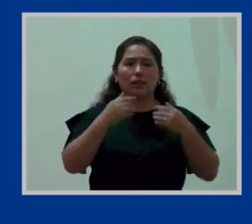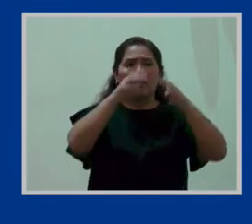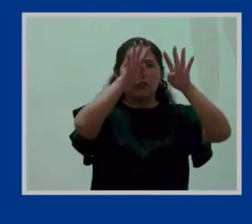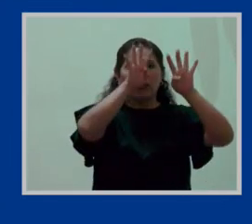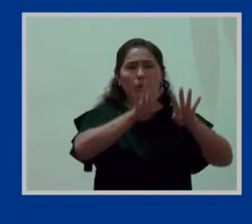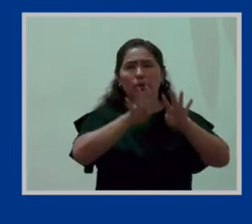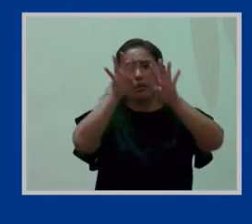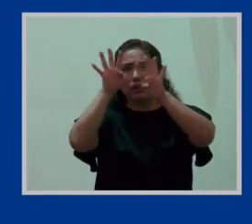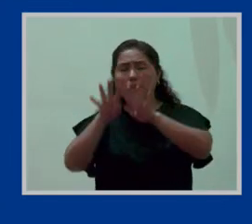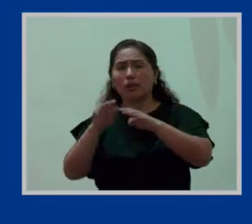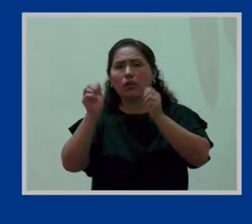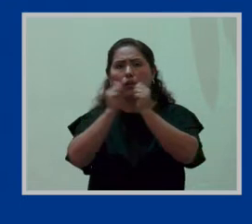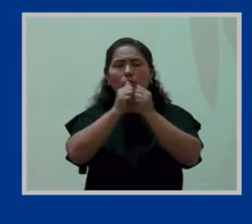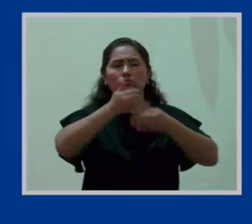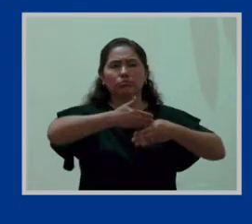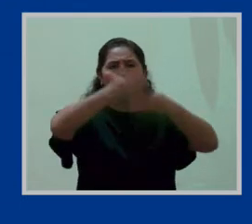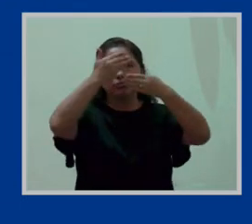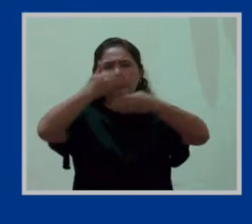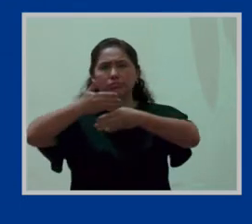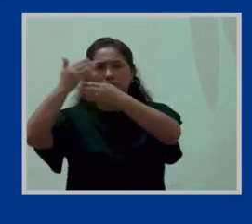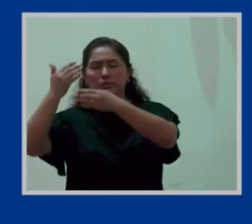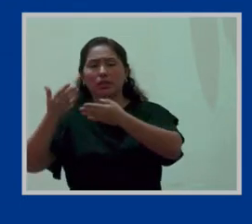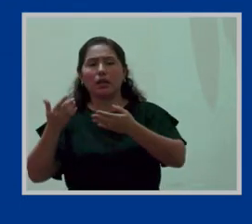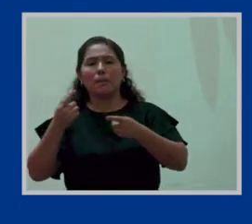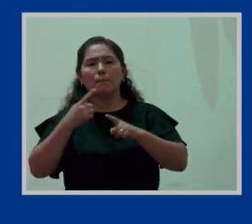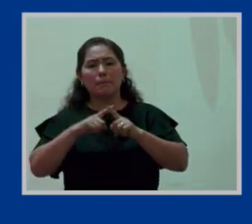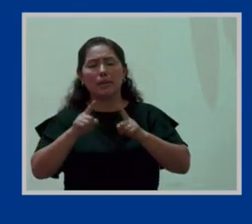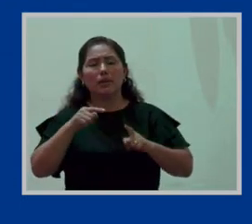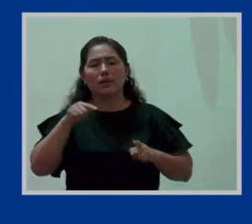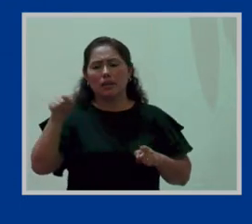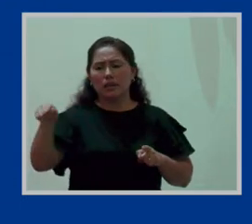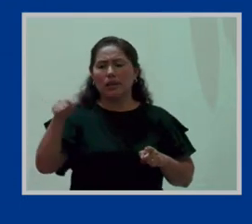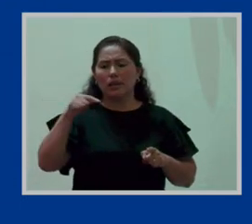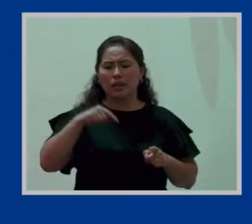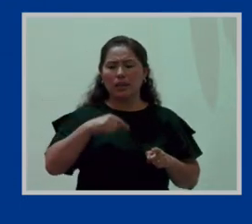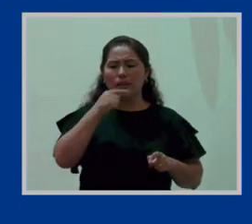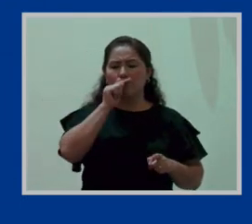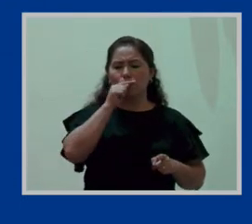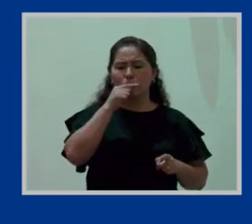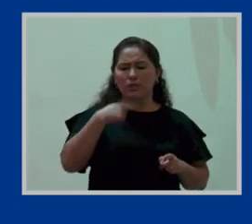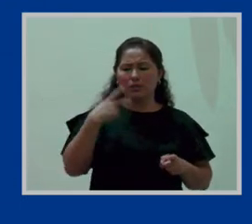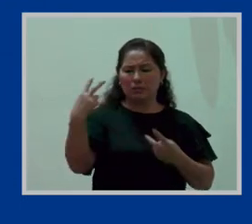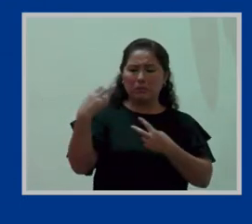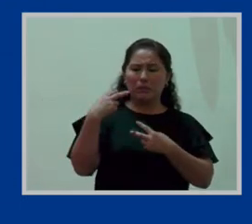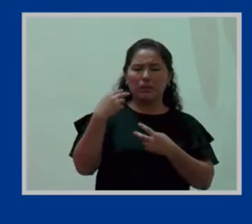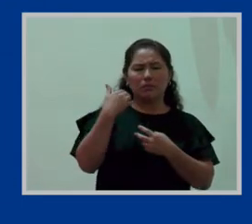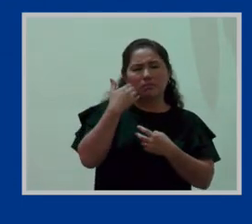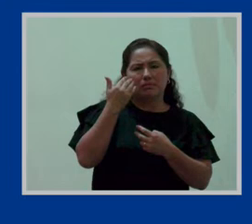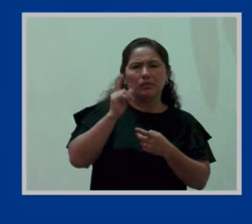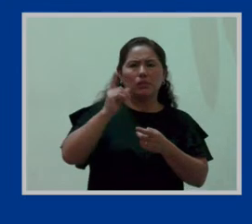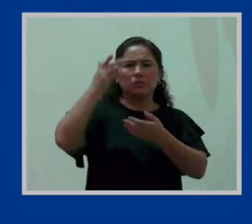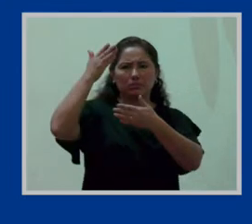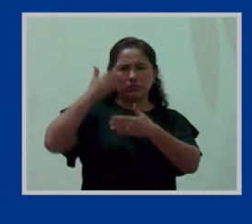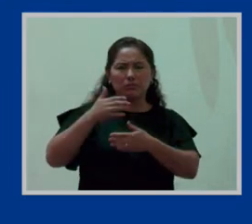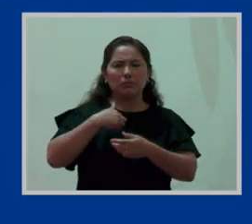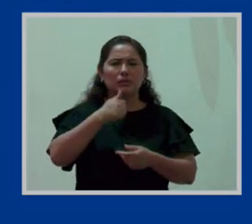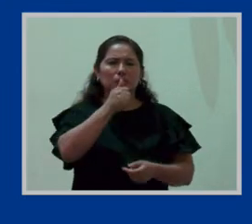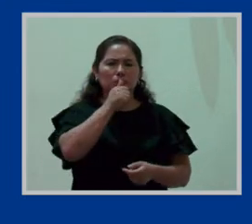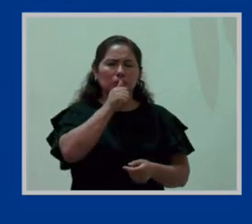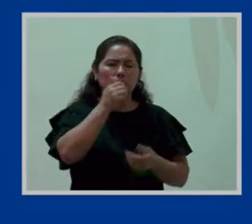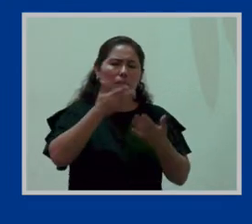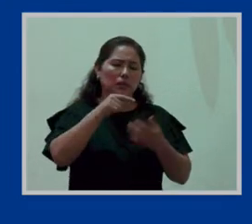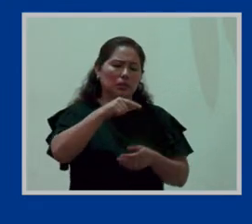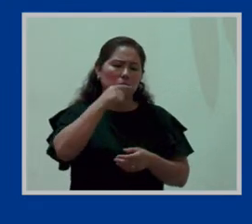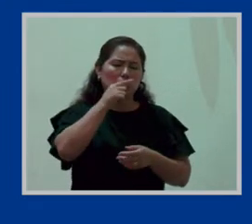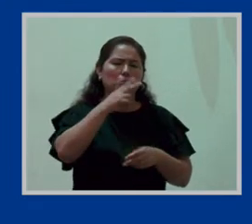a pesar de que tenga persianas, entre mujeres también requieren de privacidad. Algunas más, otras menos, pero